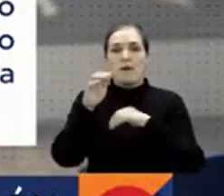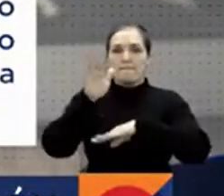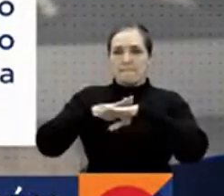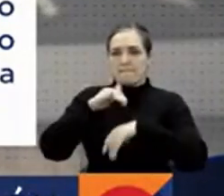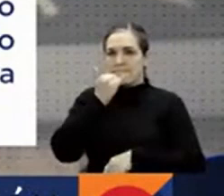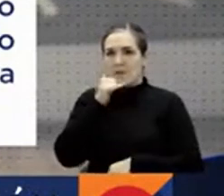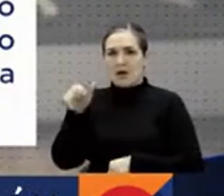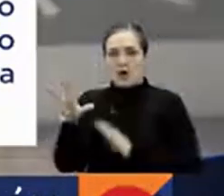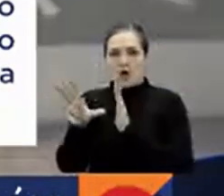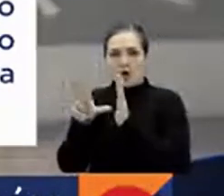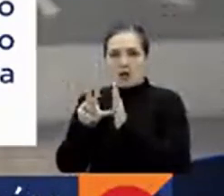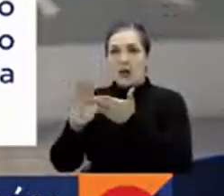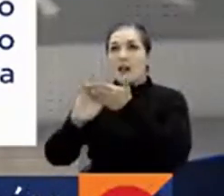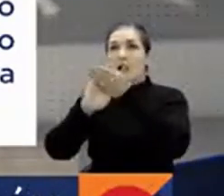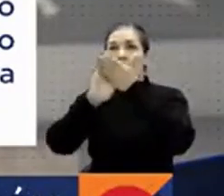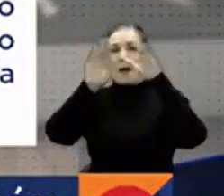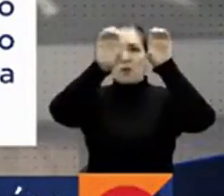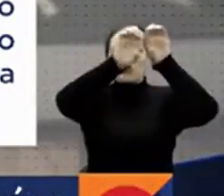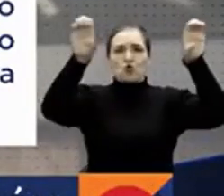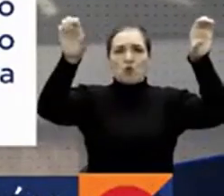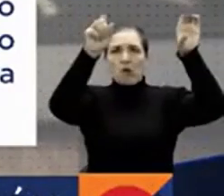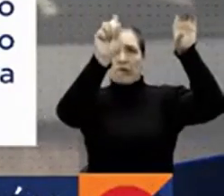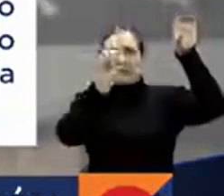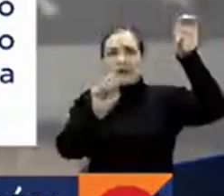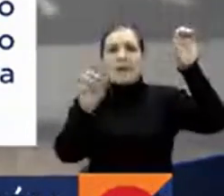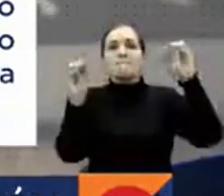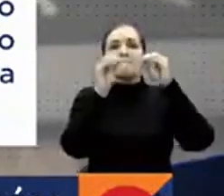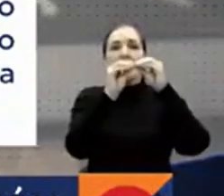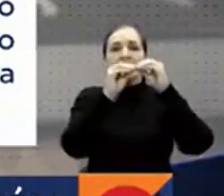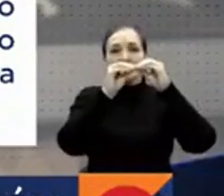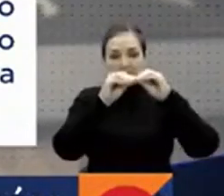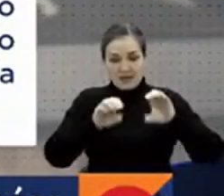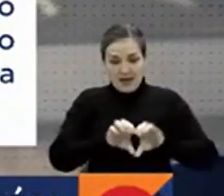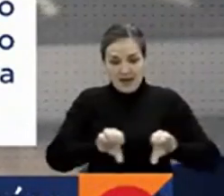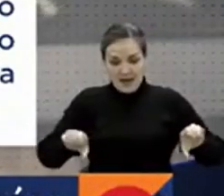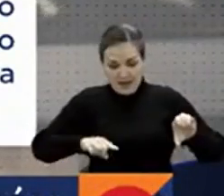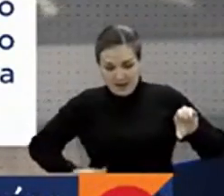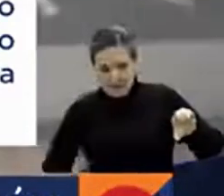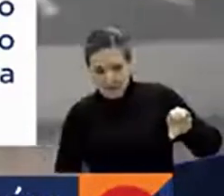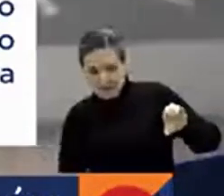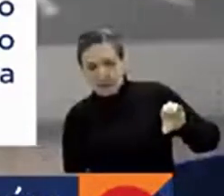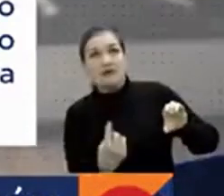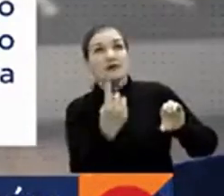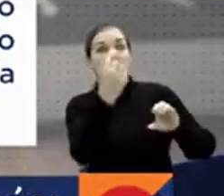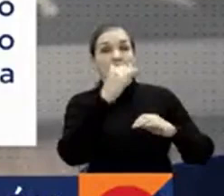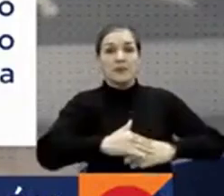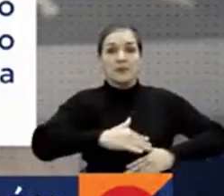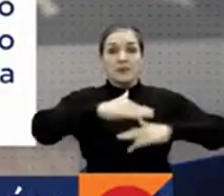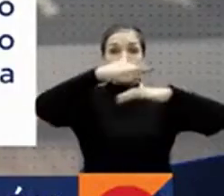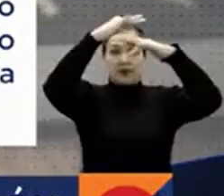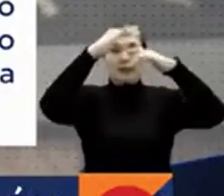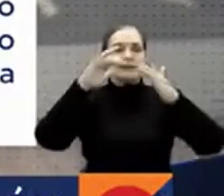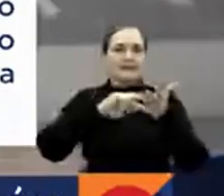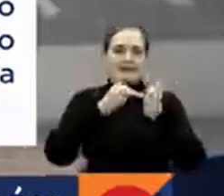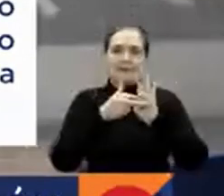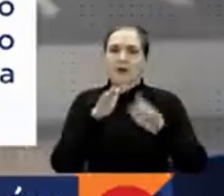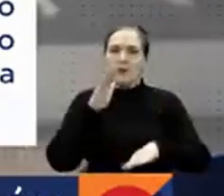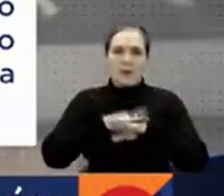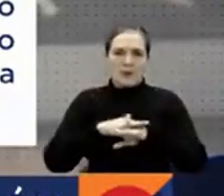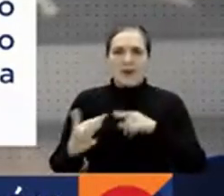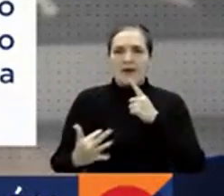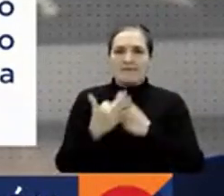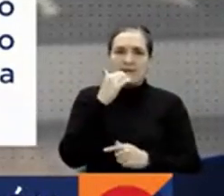para el mantenimiento encontró un tubo roto cuatro metros debajo de la habitación número 23, de todo lo cual se puede concluir que la